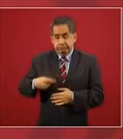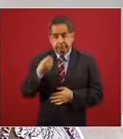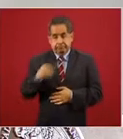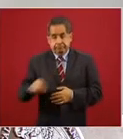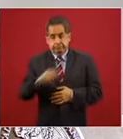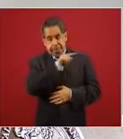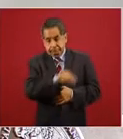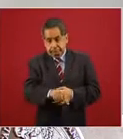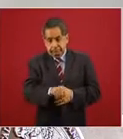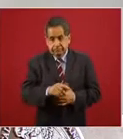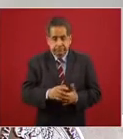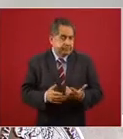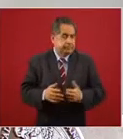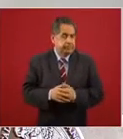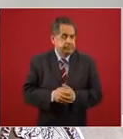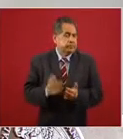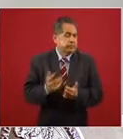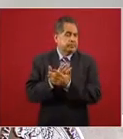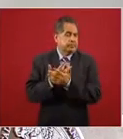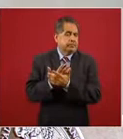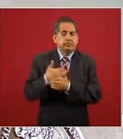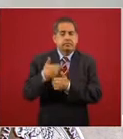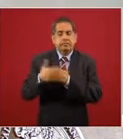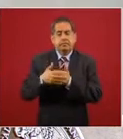entonces vamos a esperar